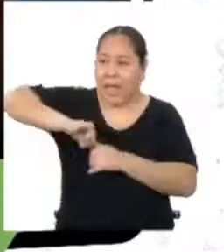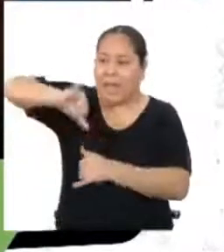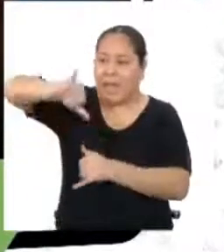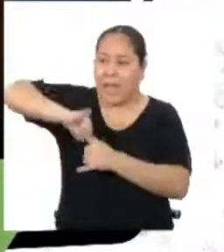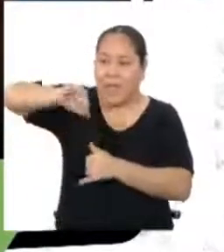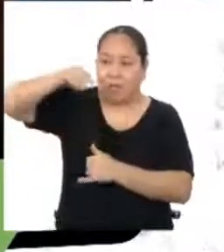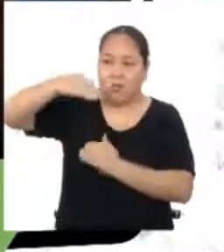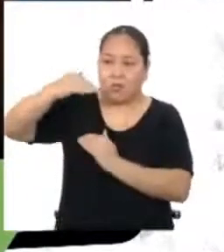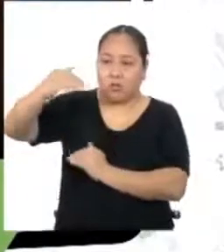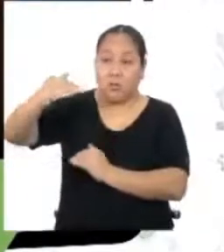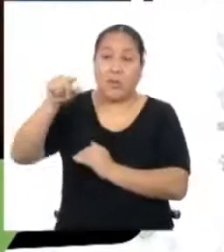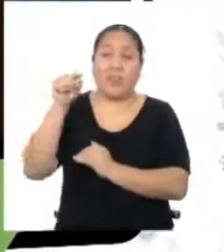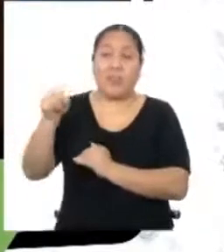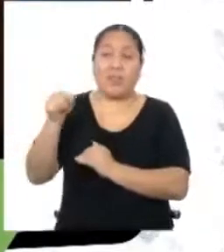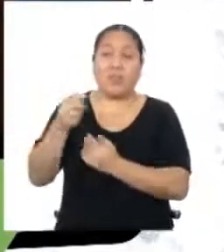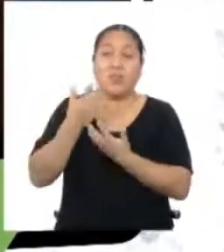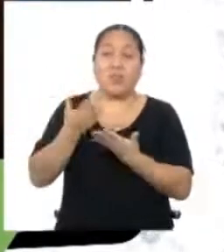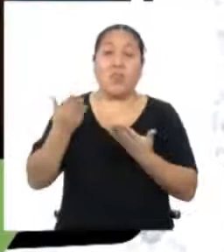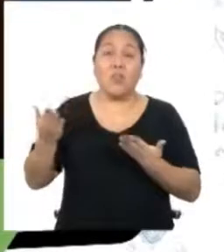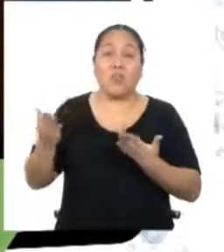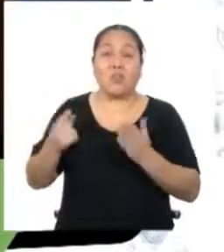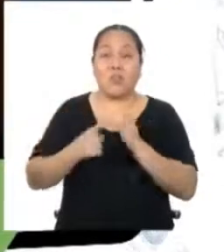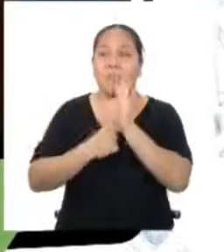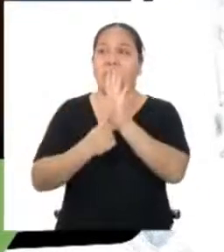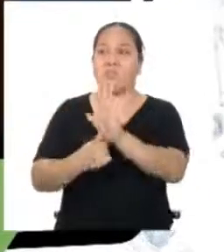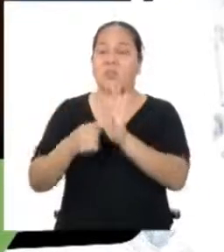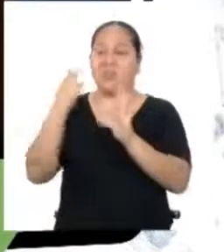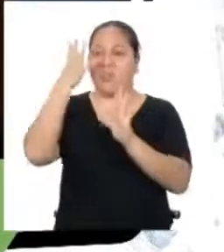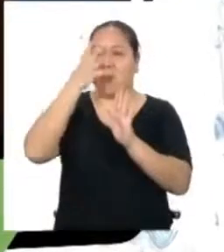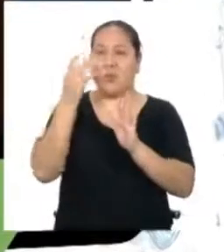Para que sus productos se vean mejor presentados